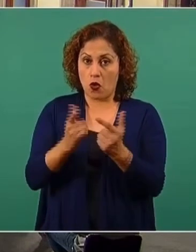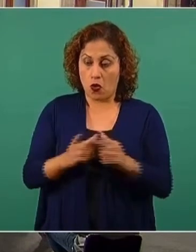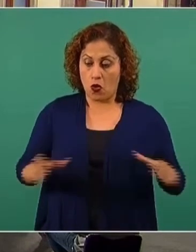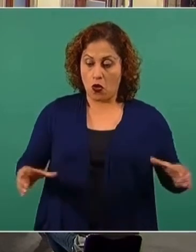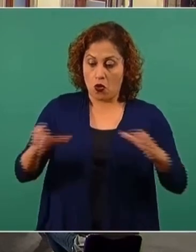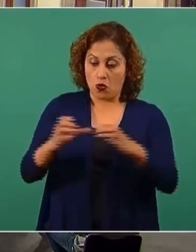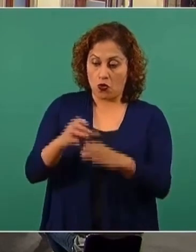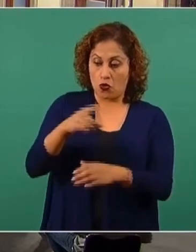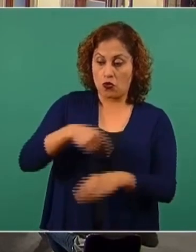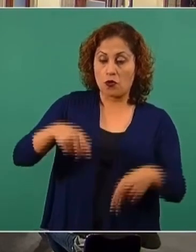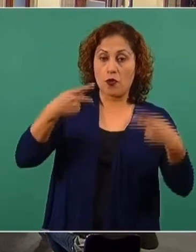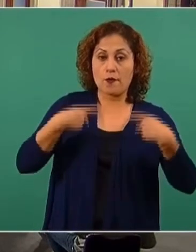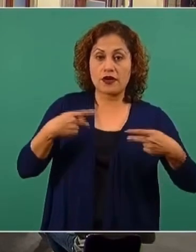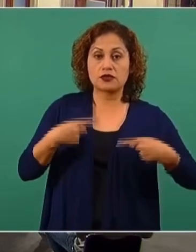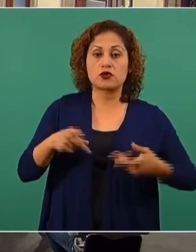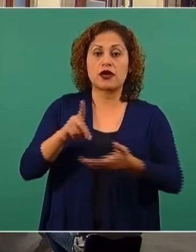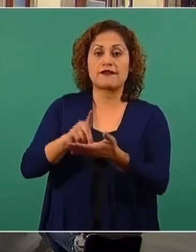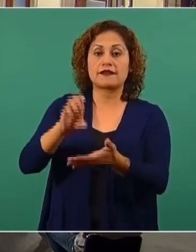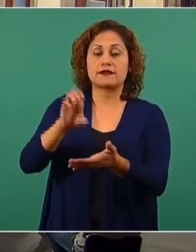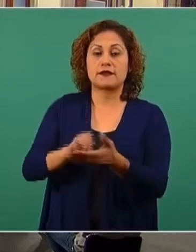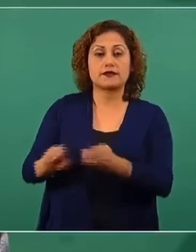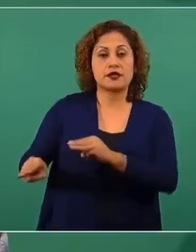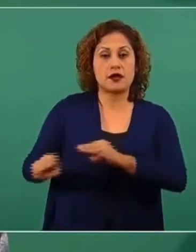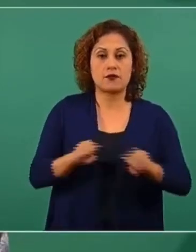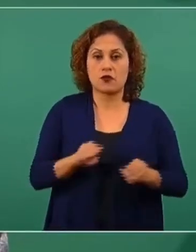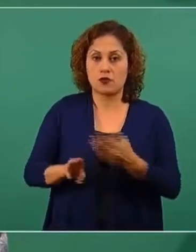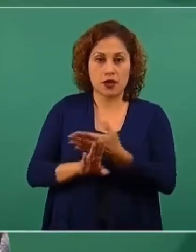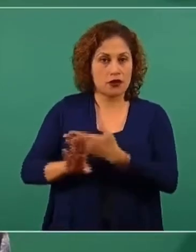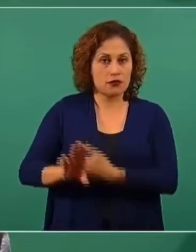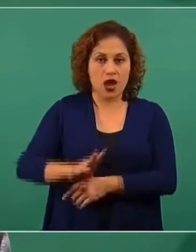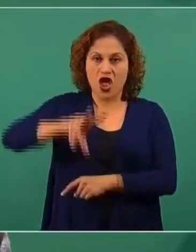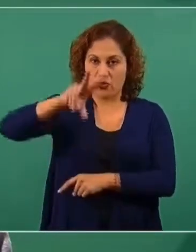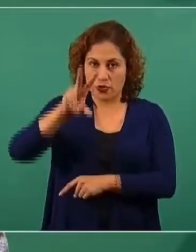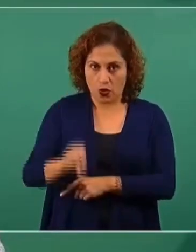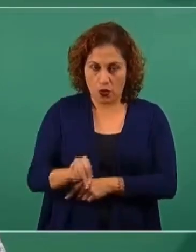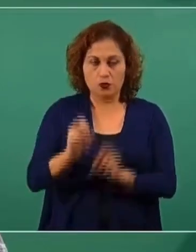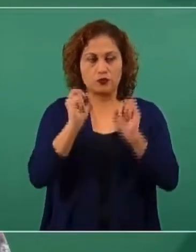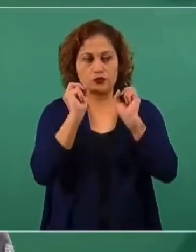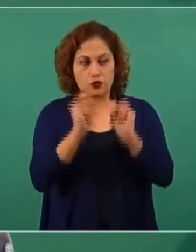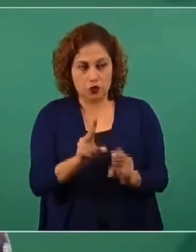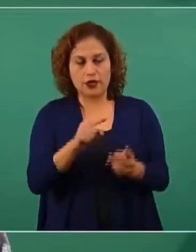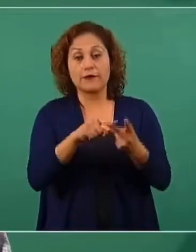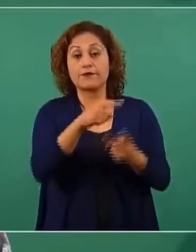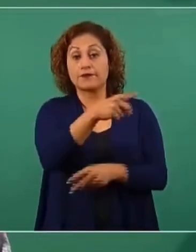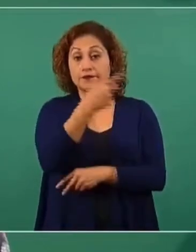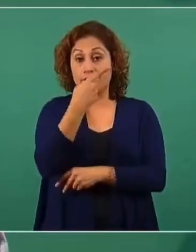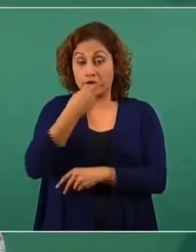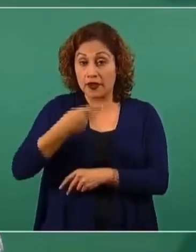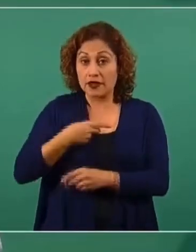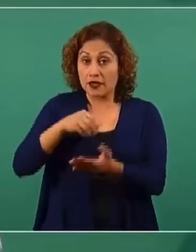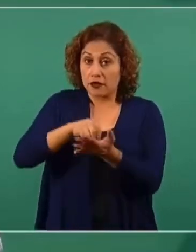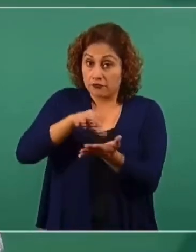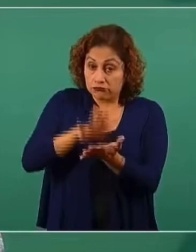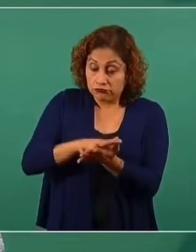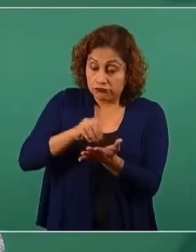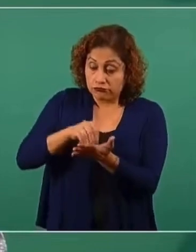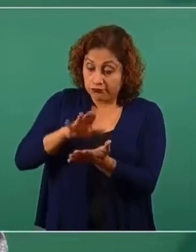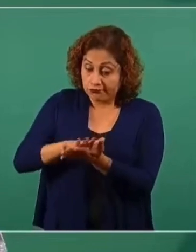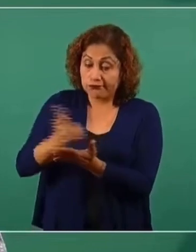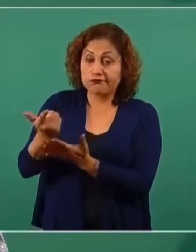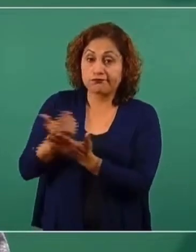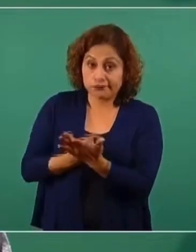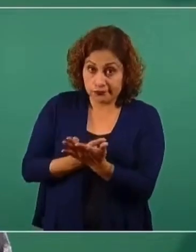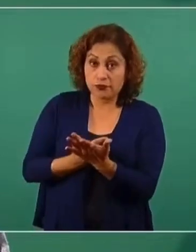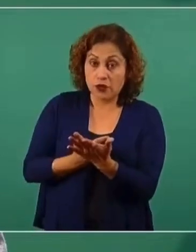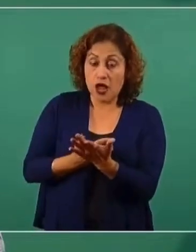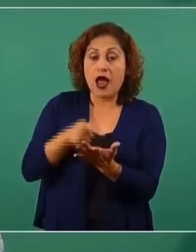personas con discapacidades. Segundo, que existe registro de cada una de las unidades operativas en comunidad de que